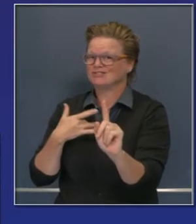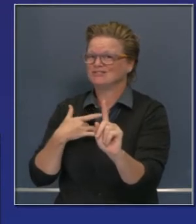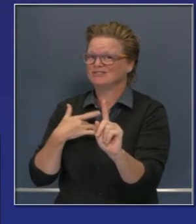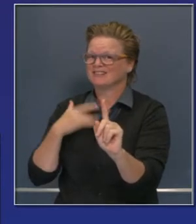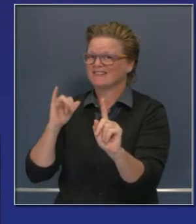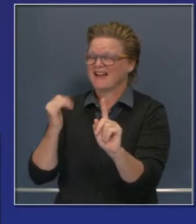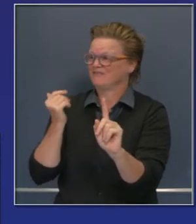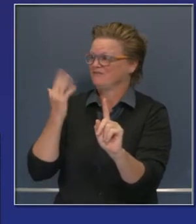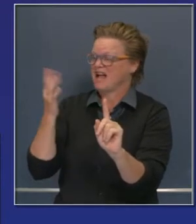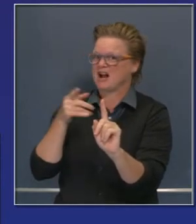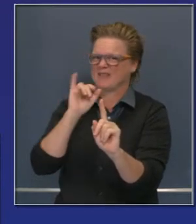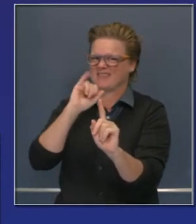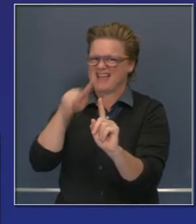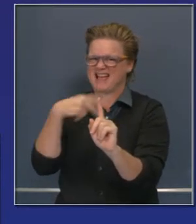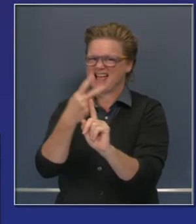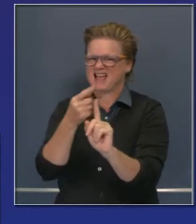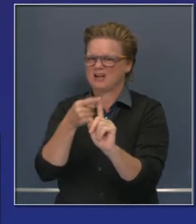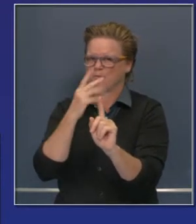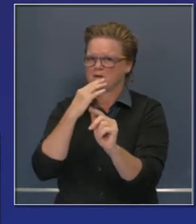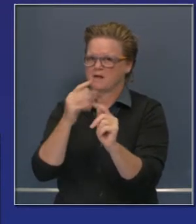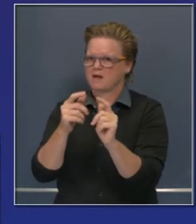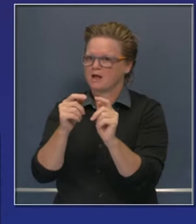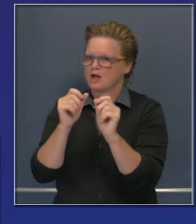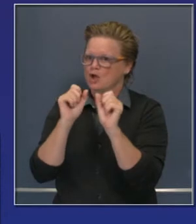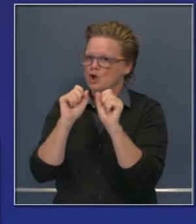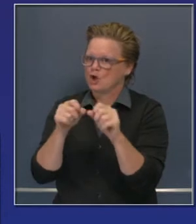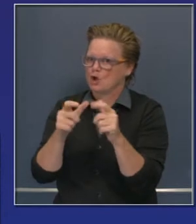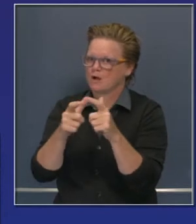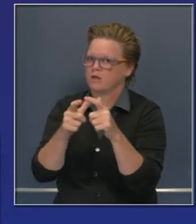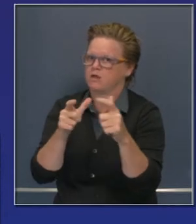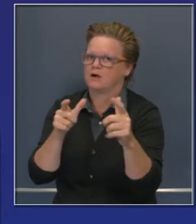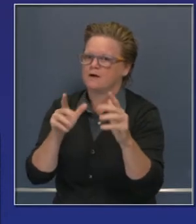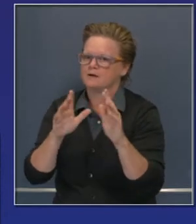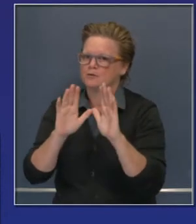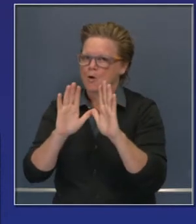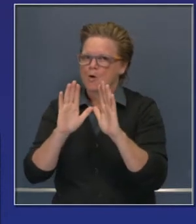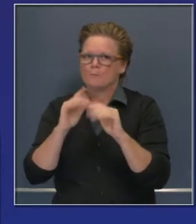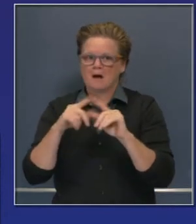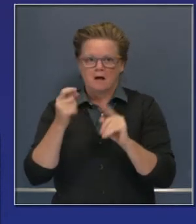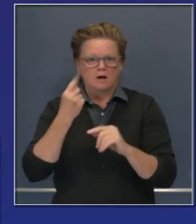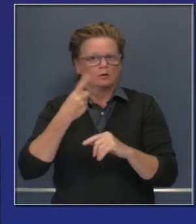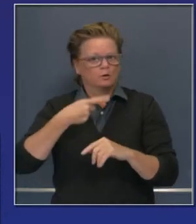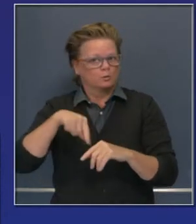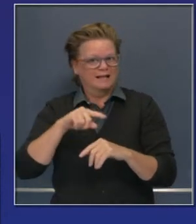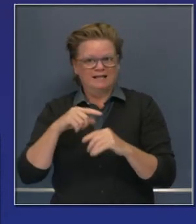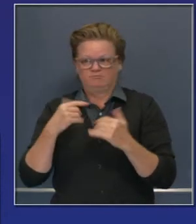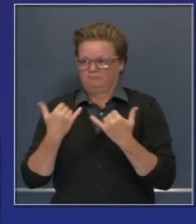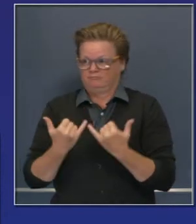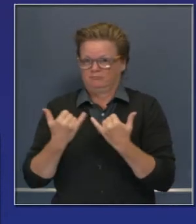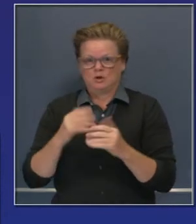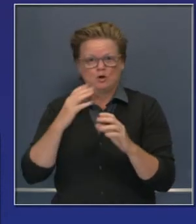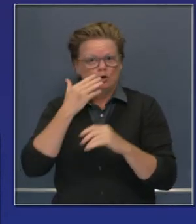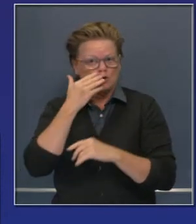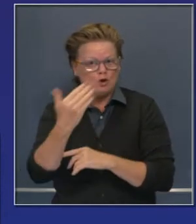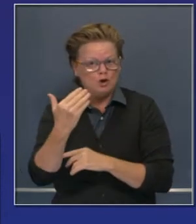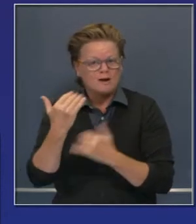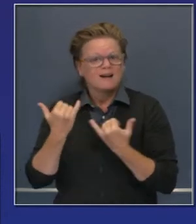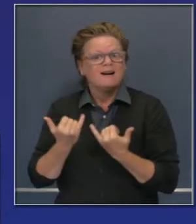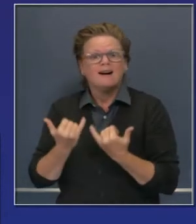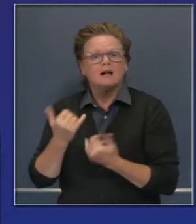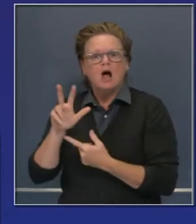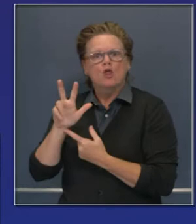preocupación en el que nos estamos concentrando, en el cual estamos logrando progreso durante el fin de semana, aumentando la